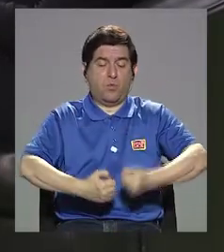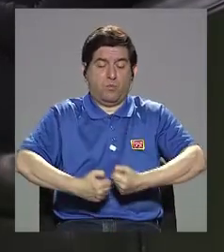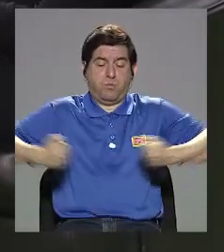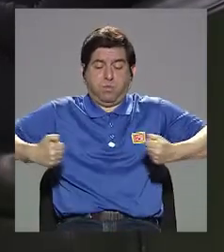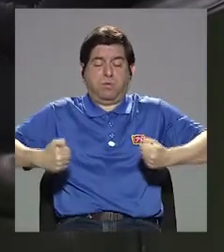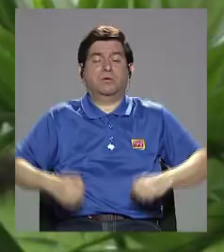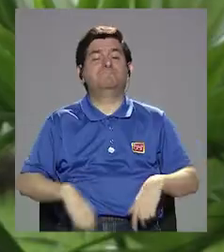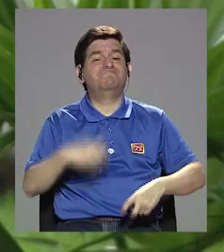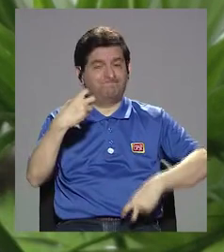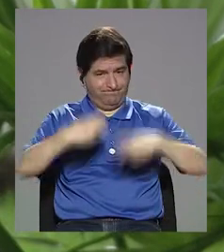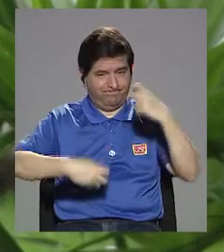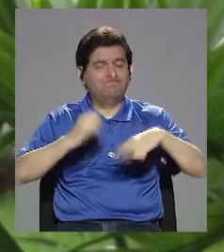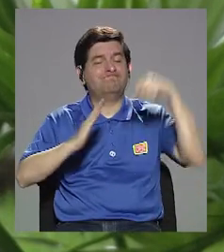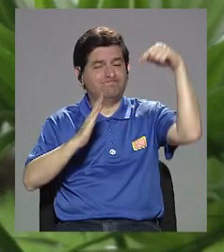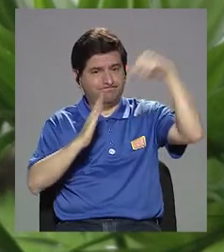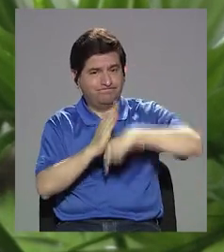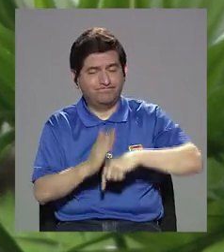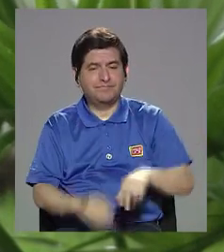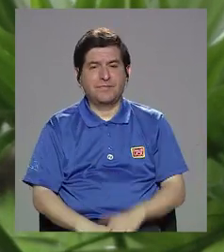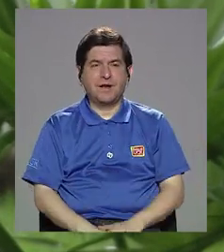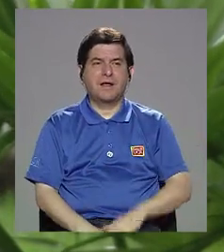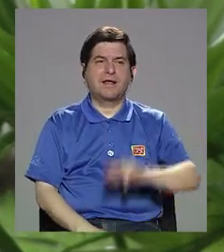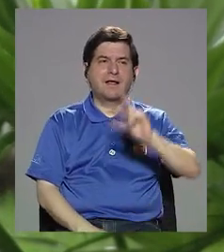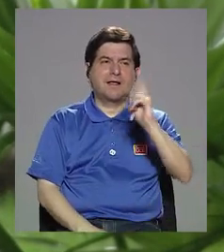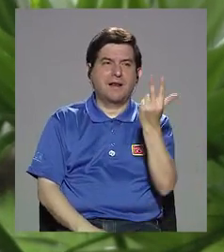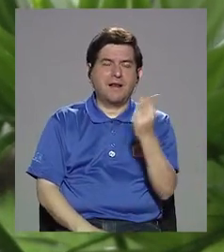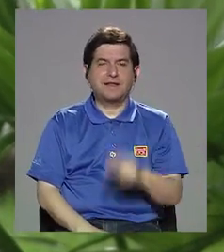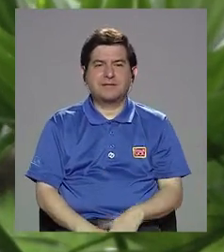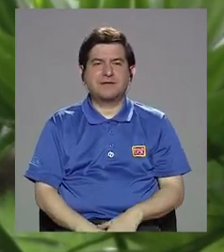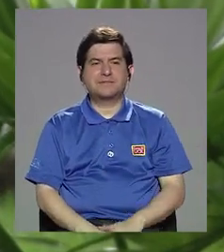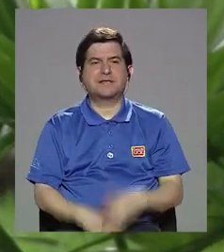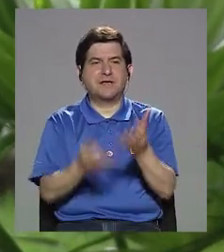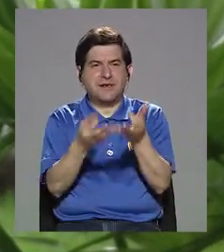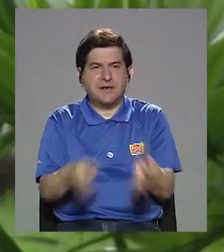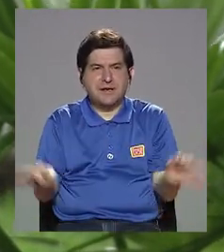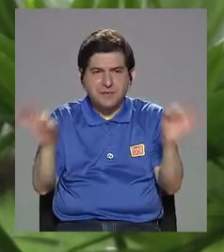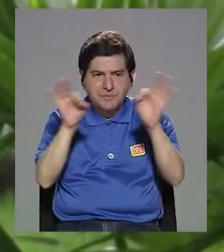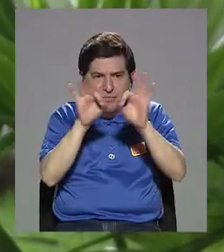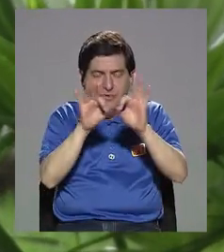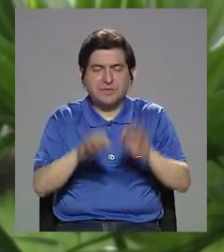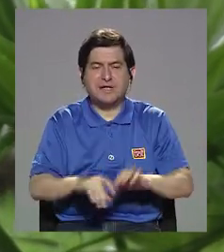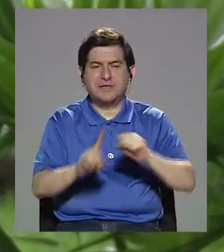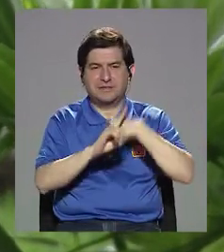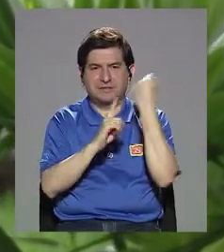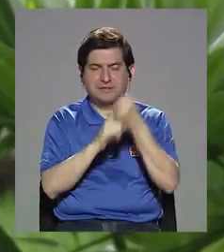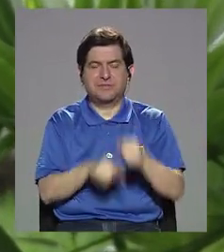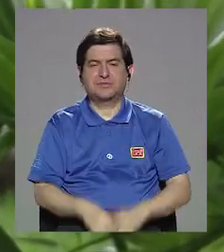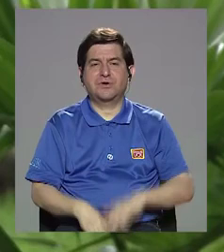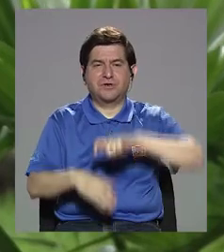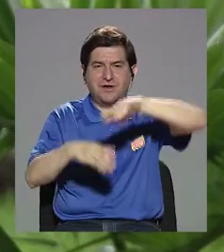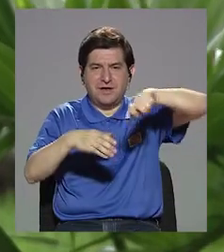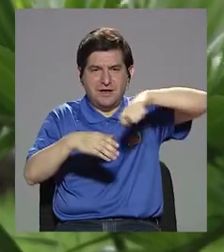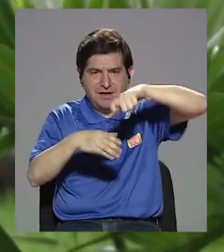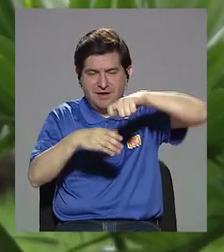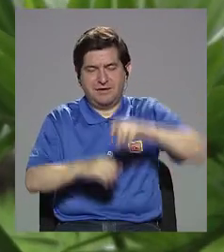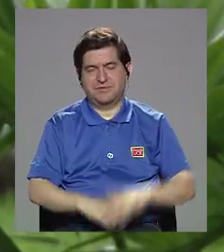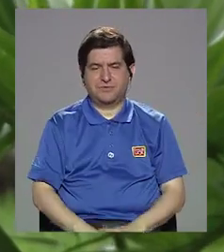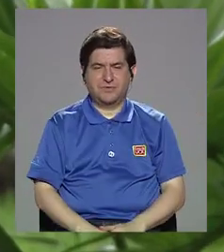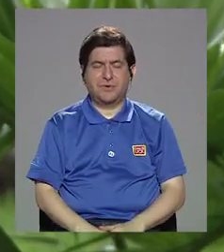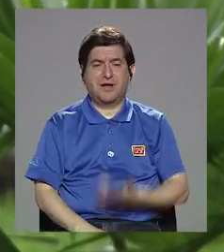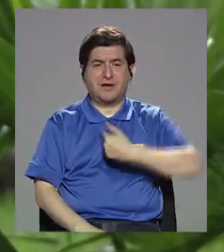obesidad, esto es serio. El tercer, la tercera fuente importante es el azúcar. Entonces, estamos